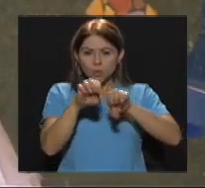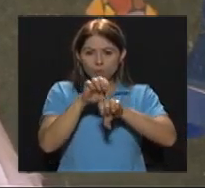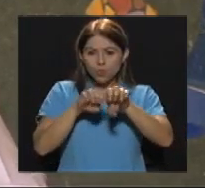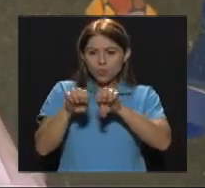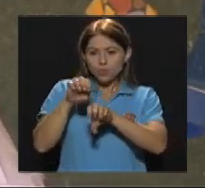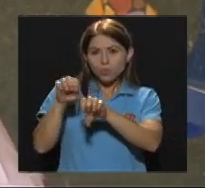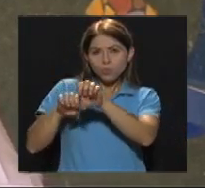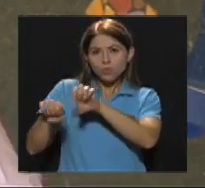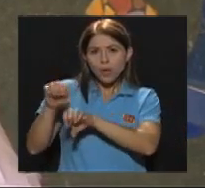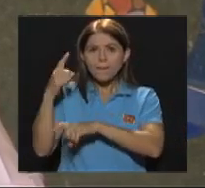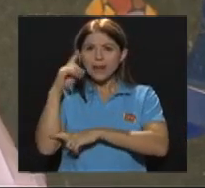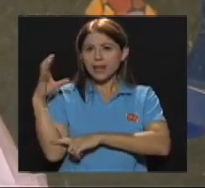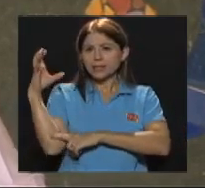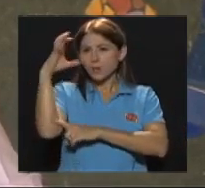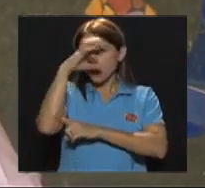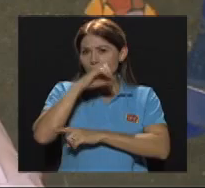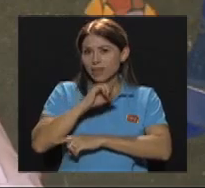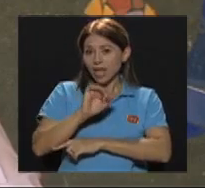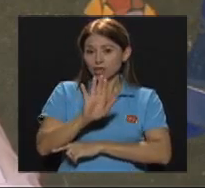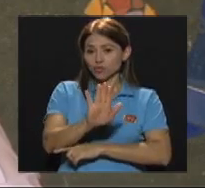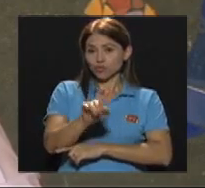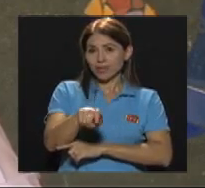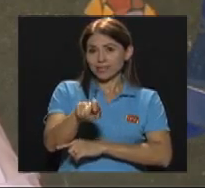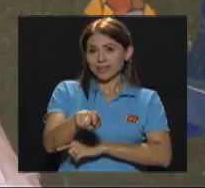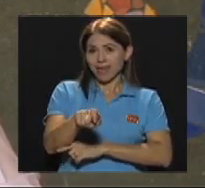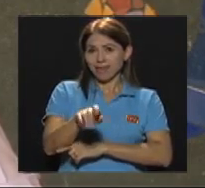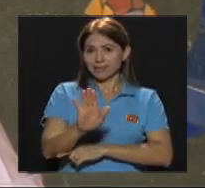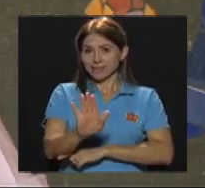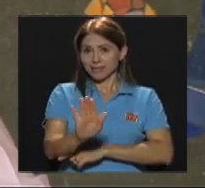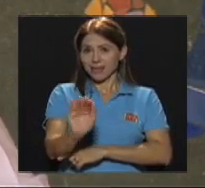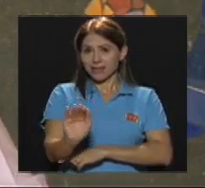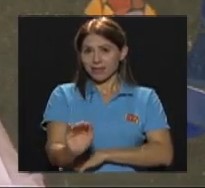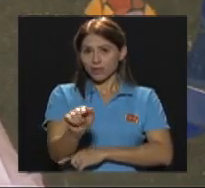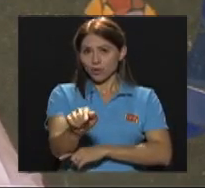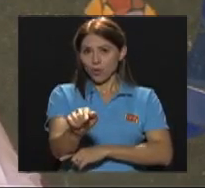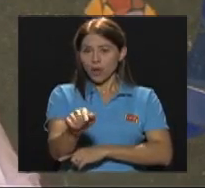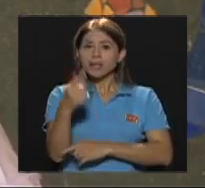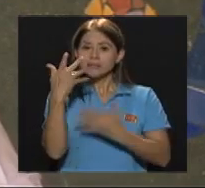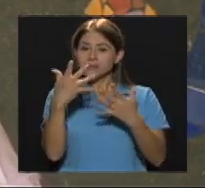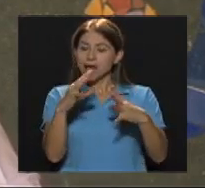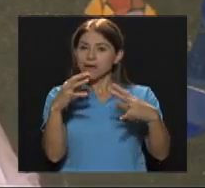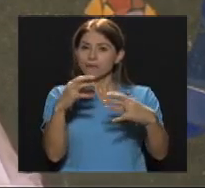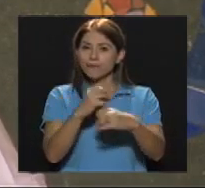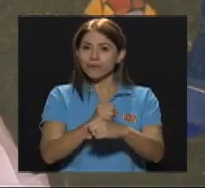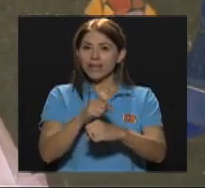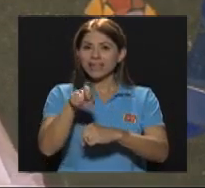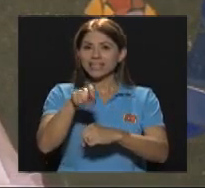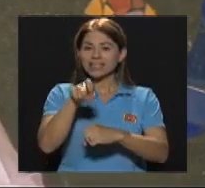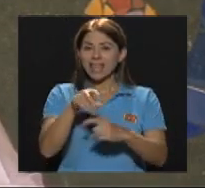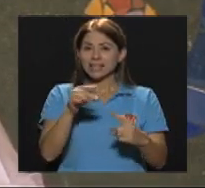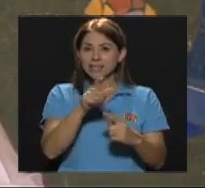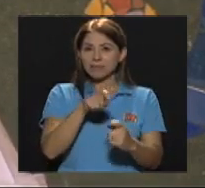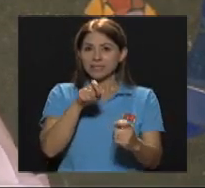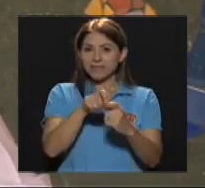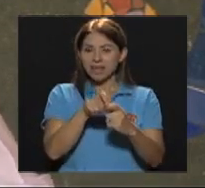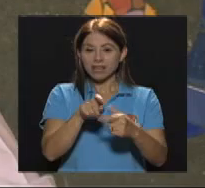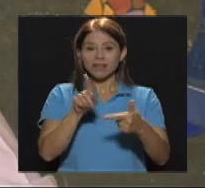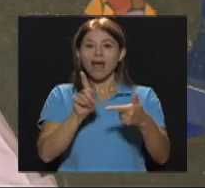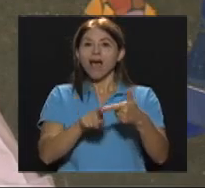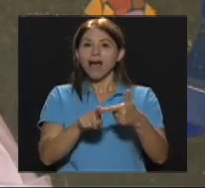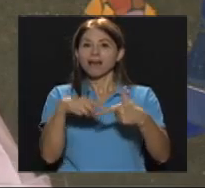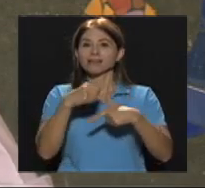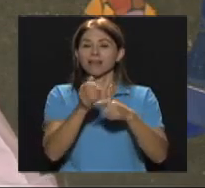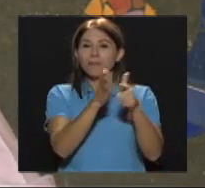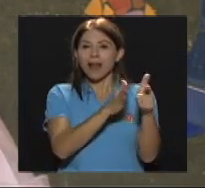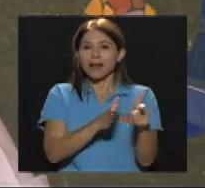Específicas del niño Sobre esas necesidades específicas Vamos a realizar un planeamiento Y sobre ese planeamiento Vamos a realizar